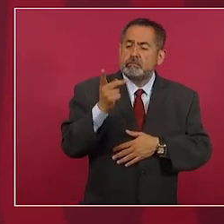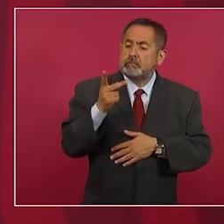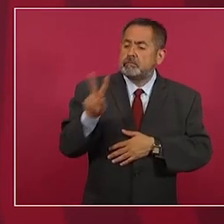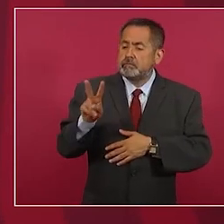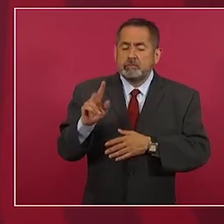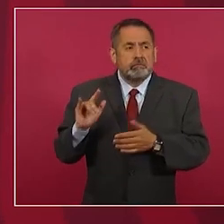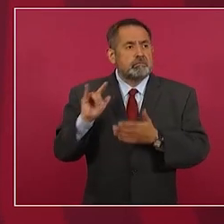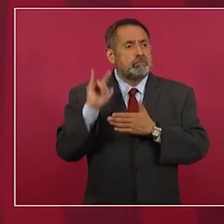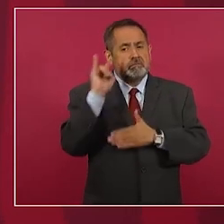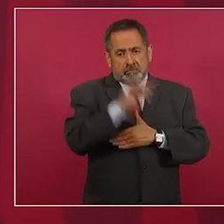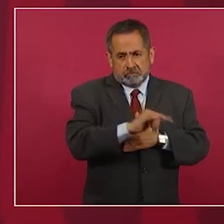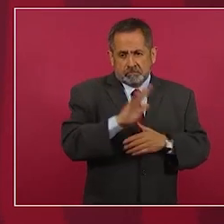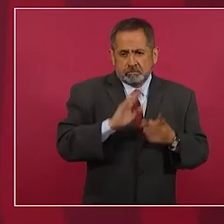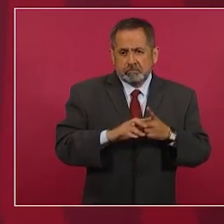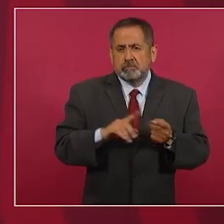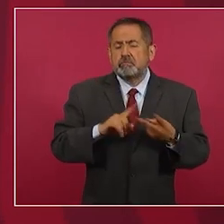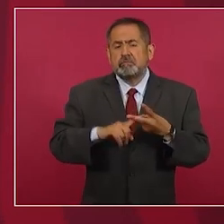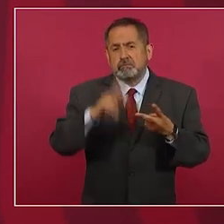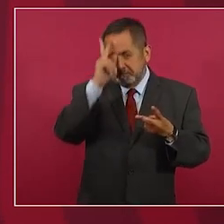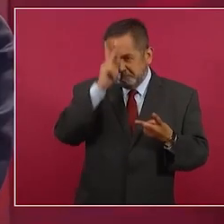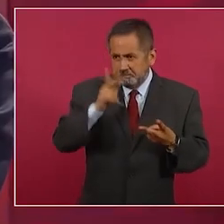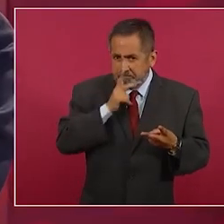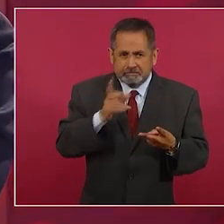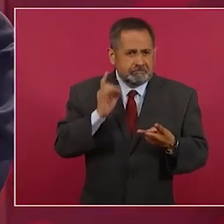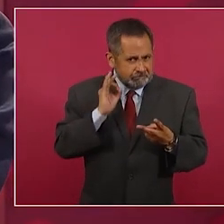que tenían unos de Villahermosa que